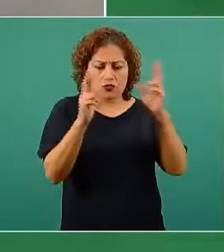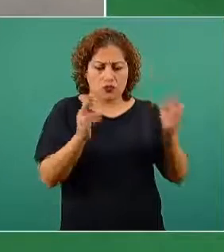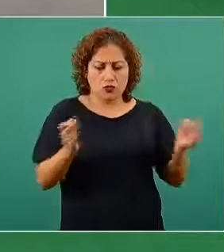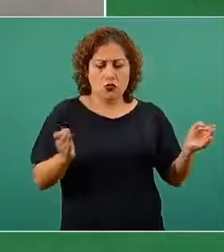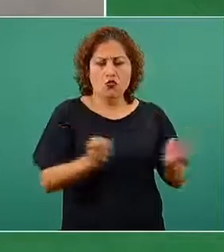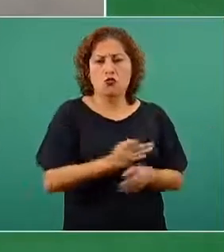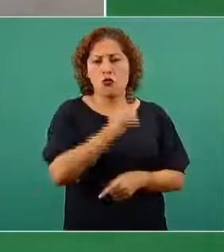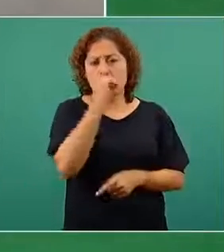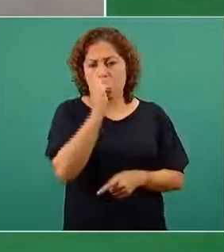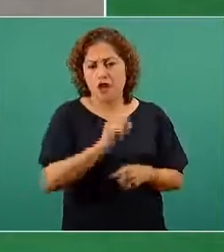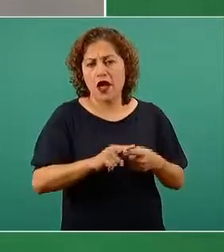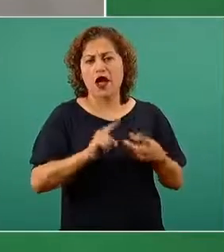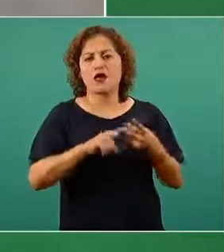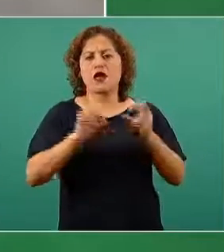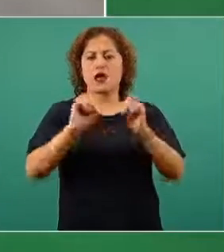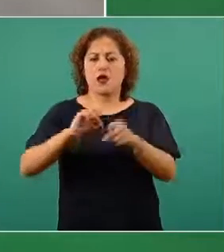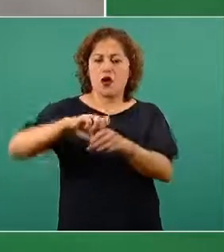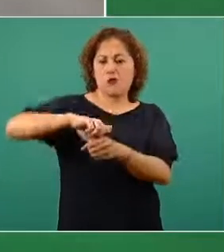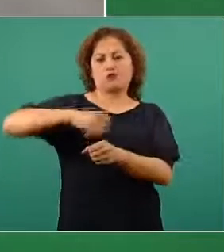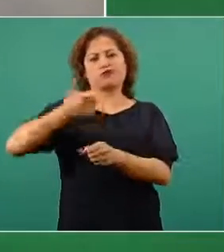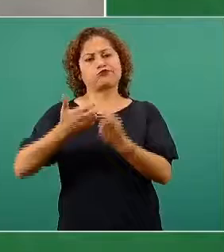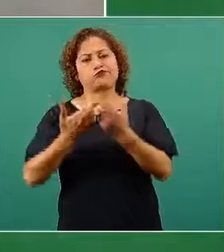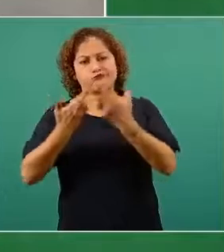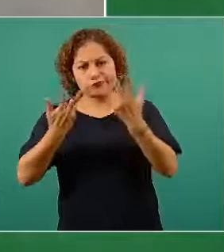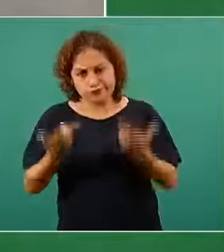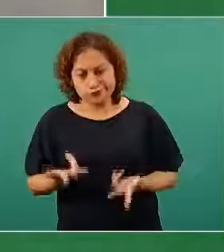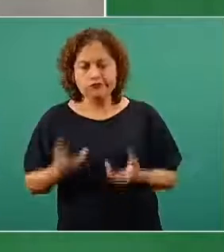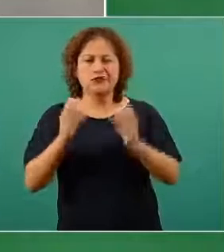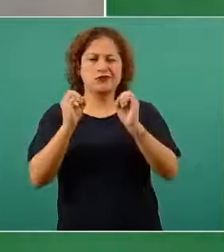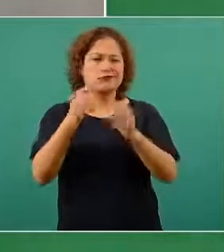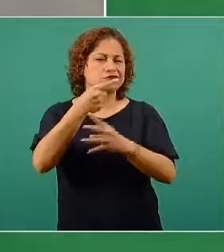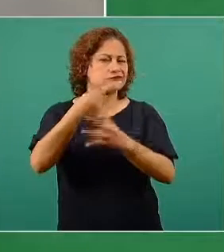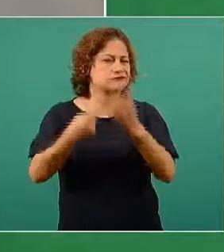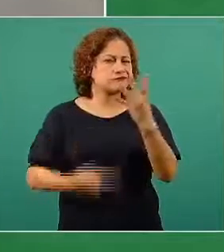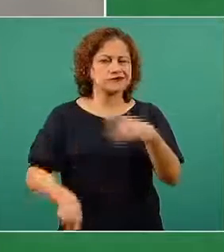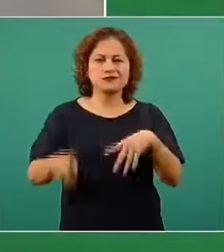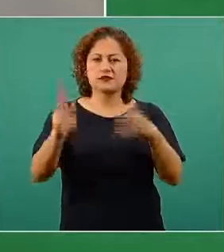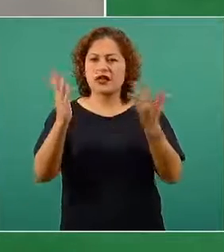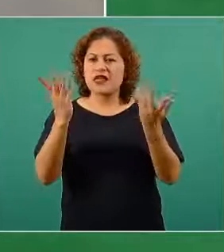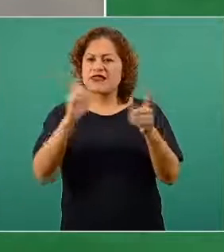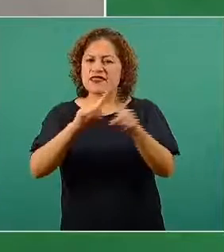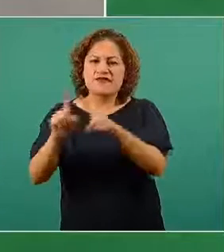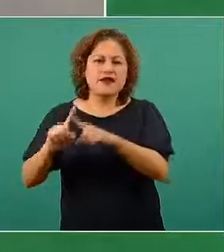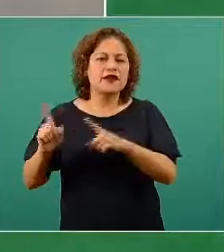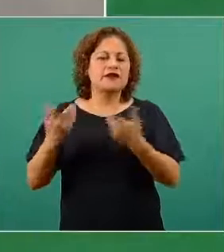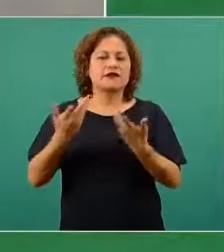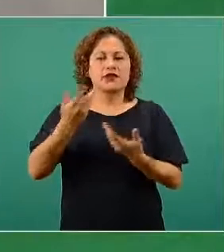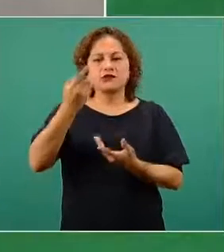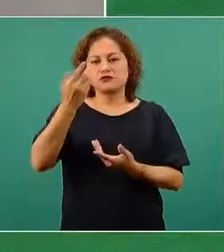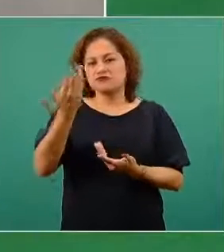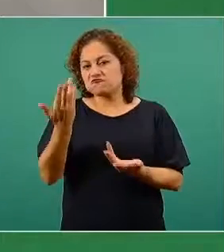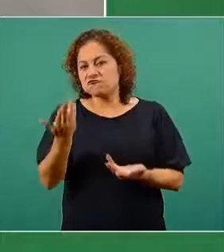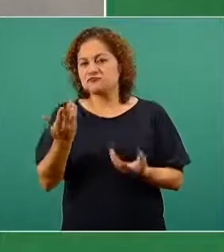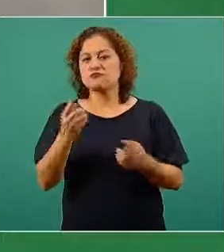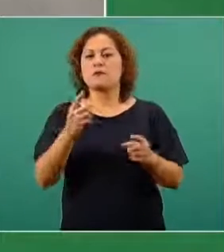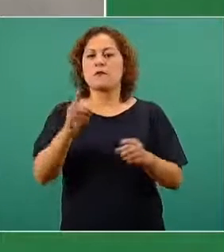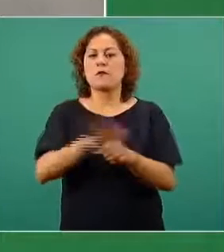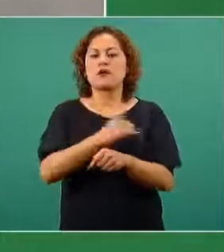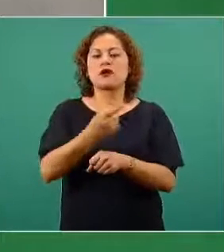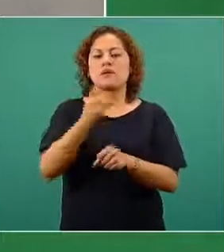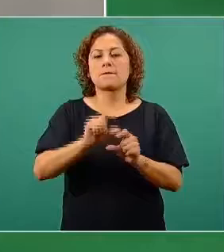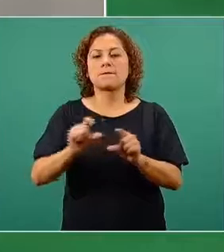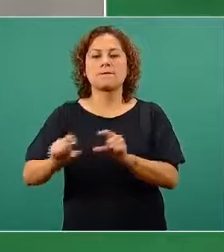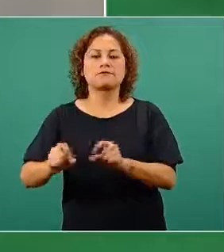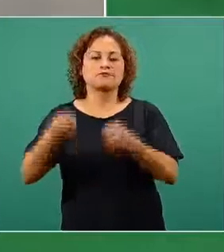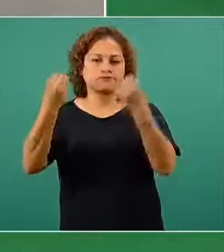rupturas de frasco. Cualquiera, cualquiera de las razones por las que se pudieran perder algunas dosis. Actualmente, con el cuidado